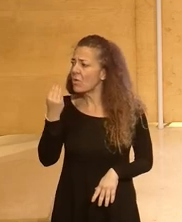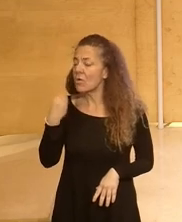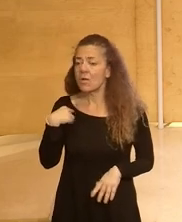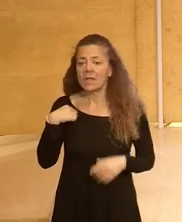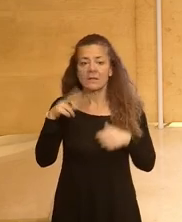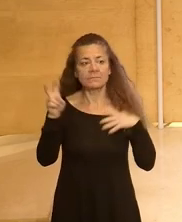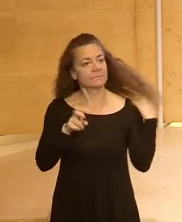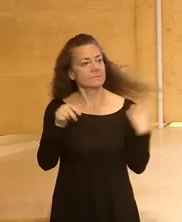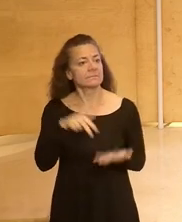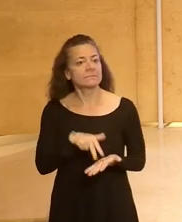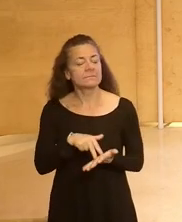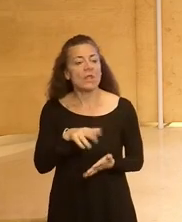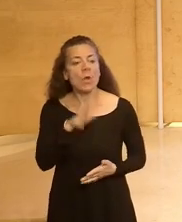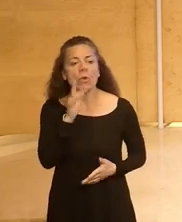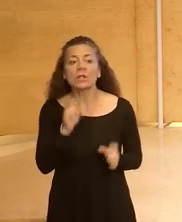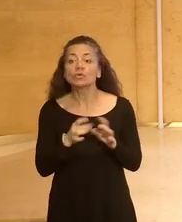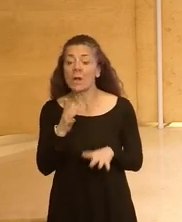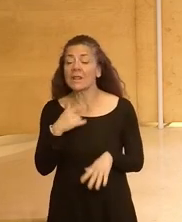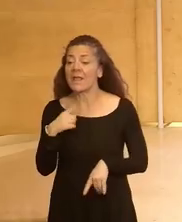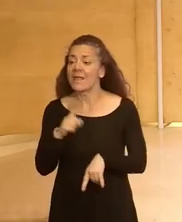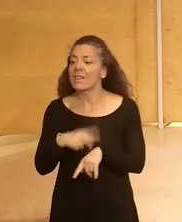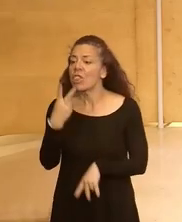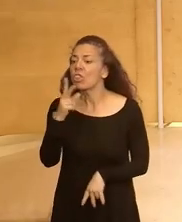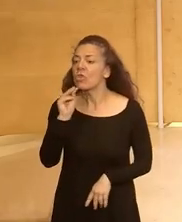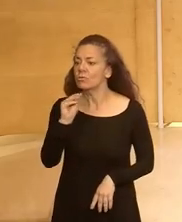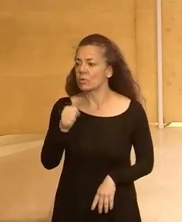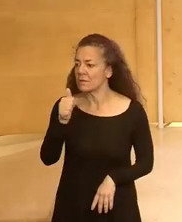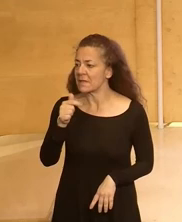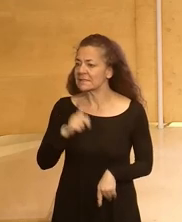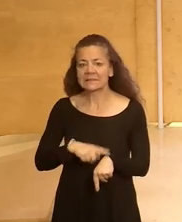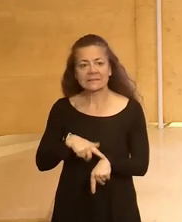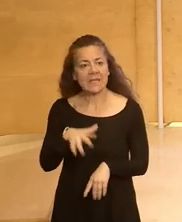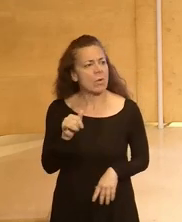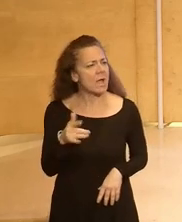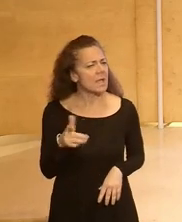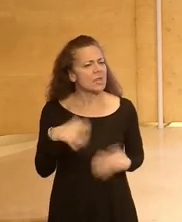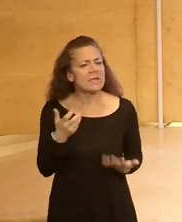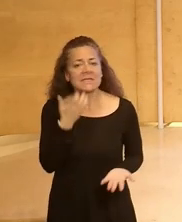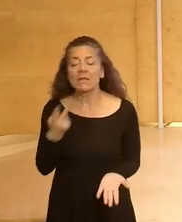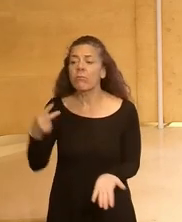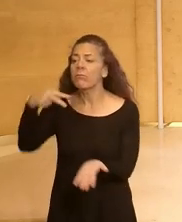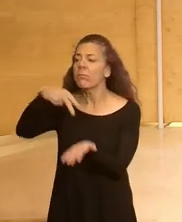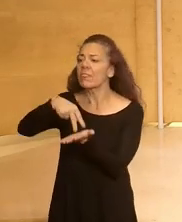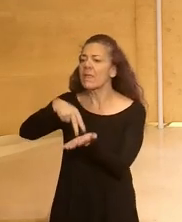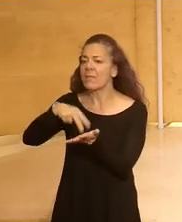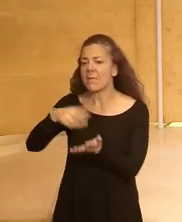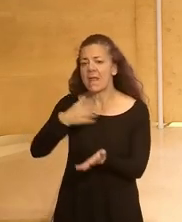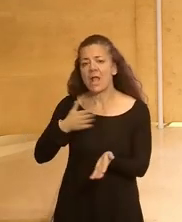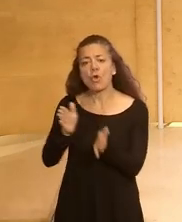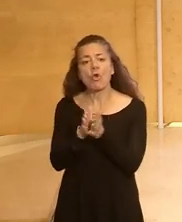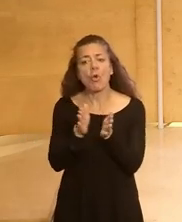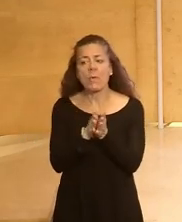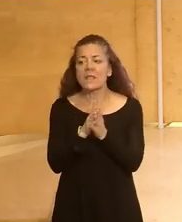que están aquí porque estamos de suerte y nos da tiempo a dos preguntas más entonces si os podéis poner de pie por favor para que mis